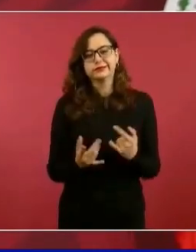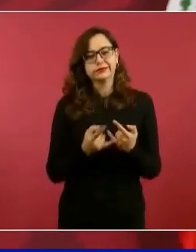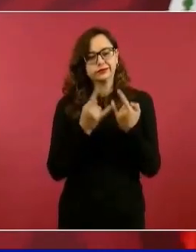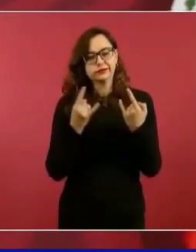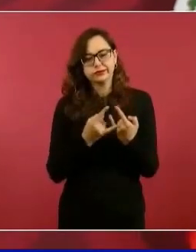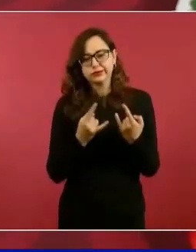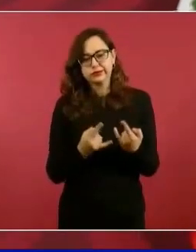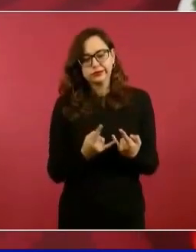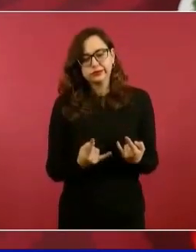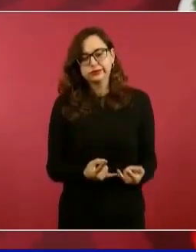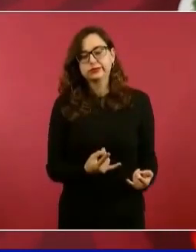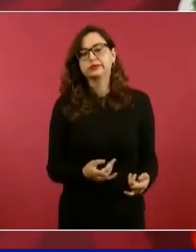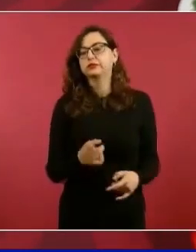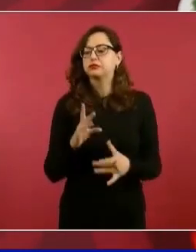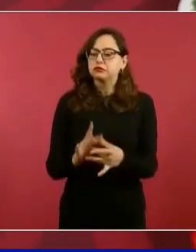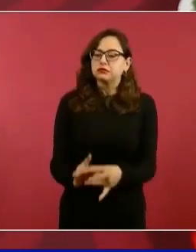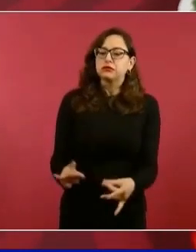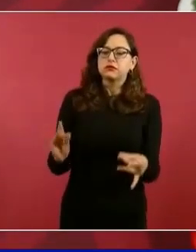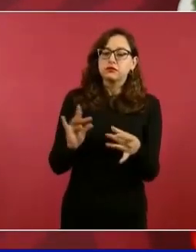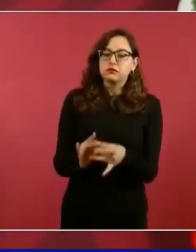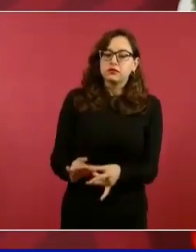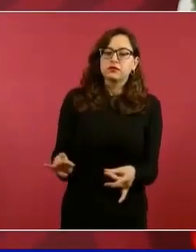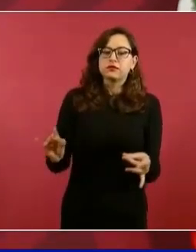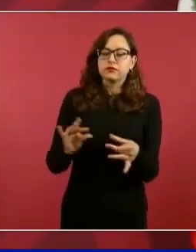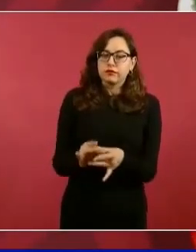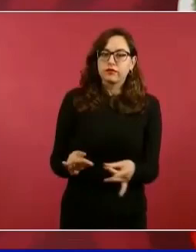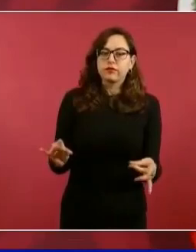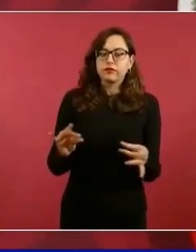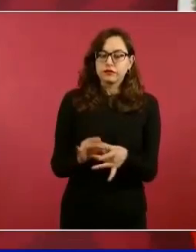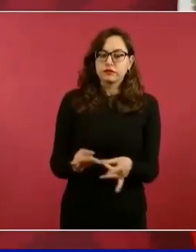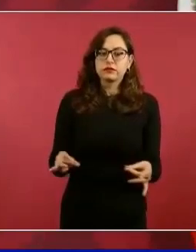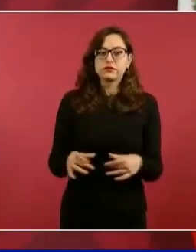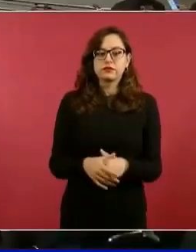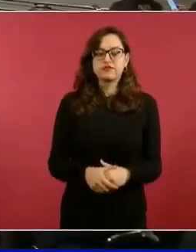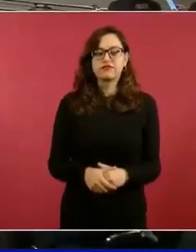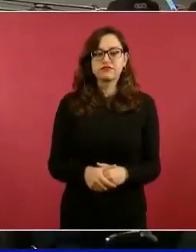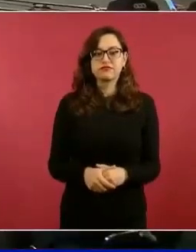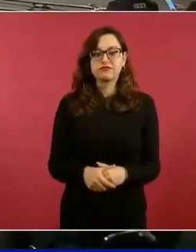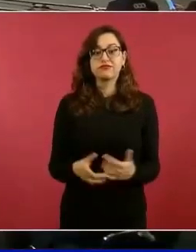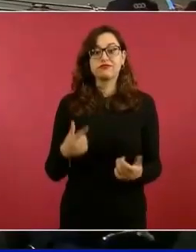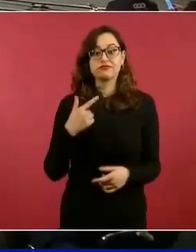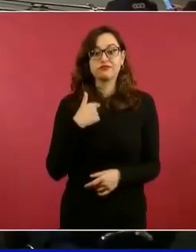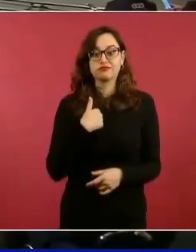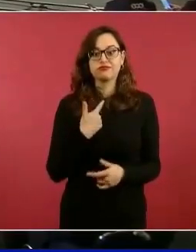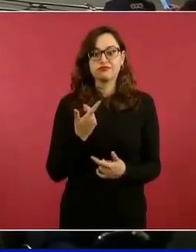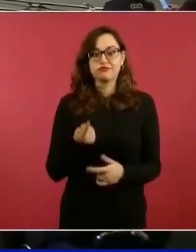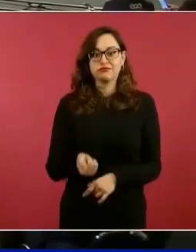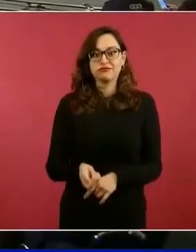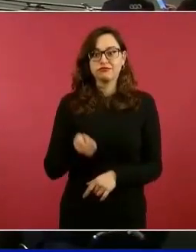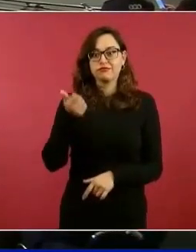esa noche conocí por primera vez